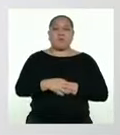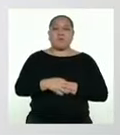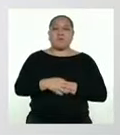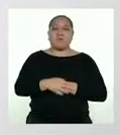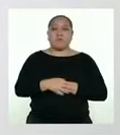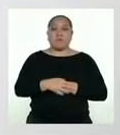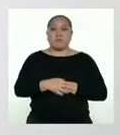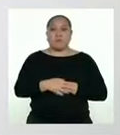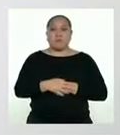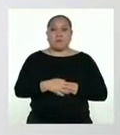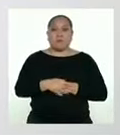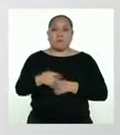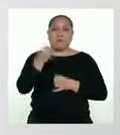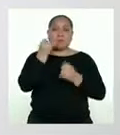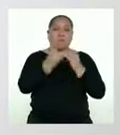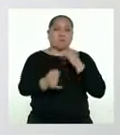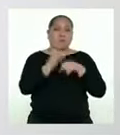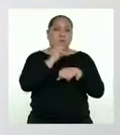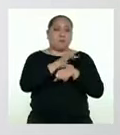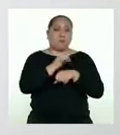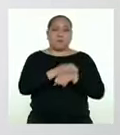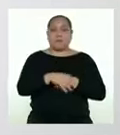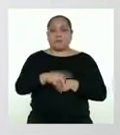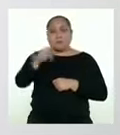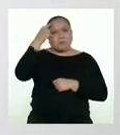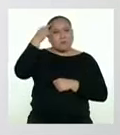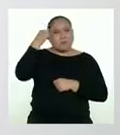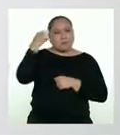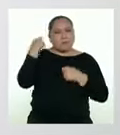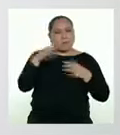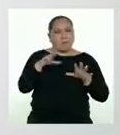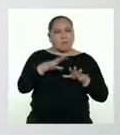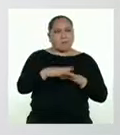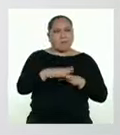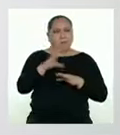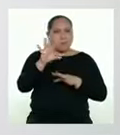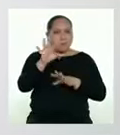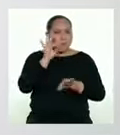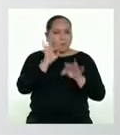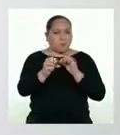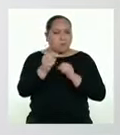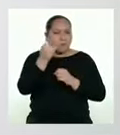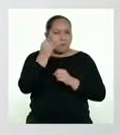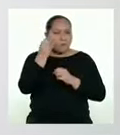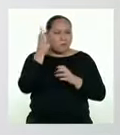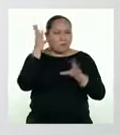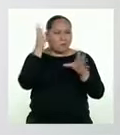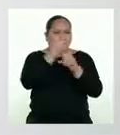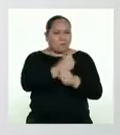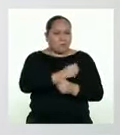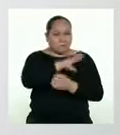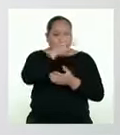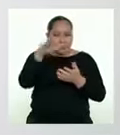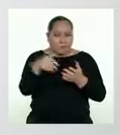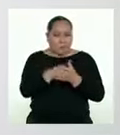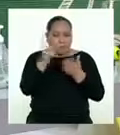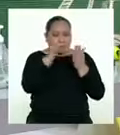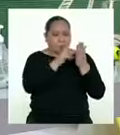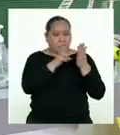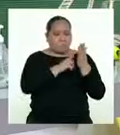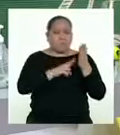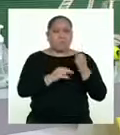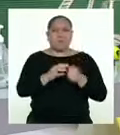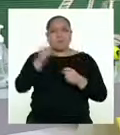Esa fue la última recomendación. ¿Creen que podemos sacar alguna conclusión de todo lo que hemos leído hasta ahora?